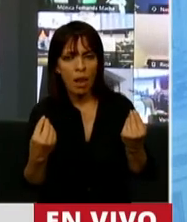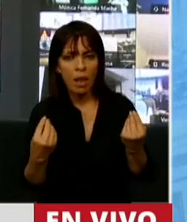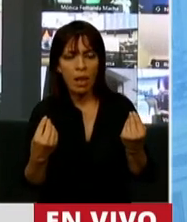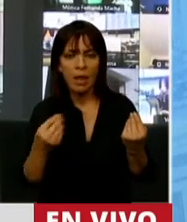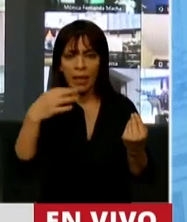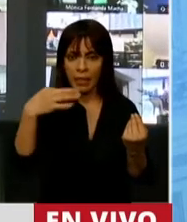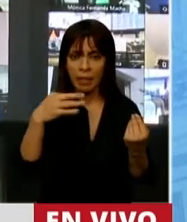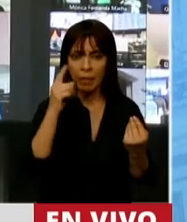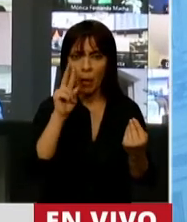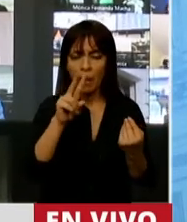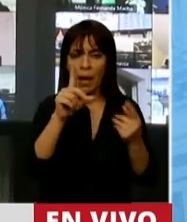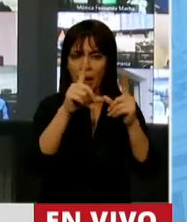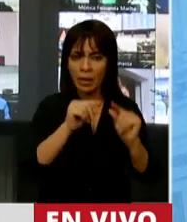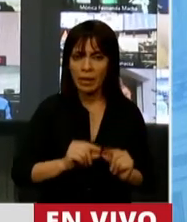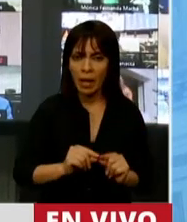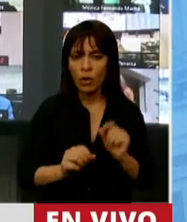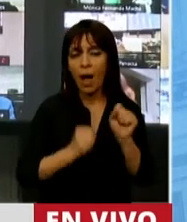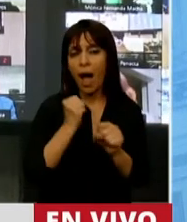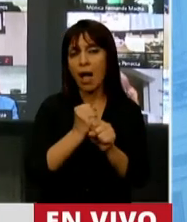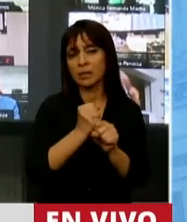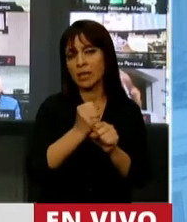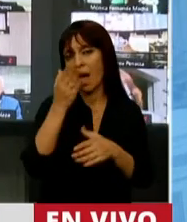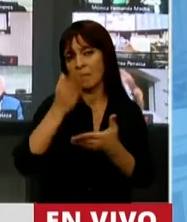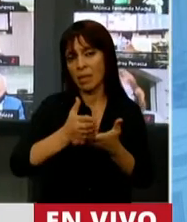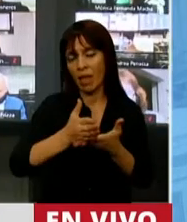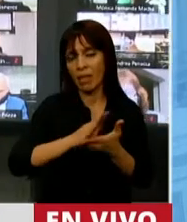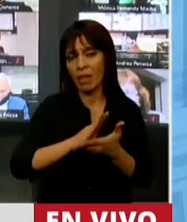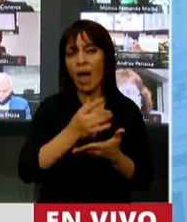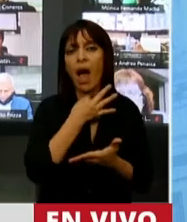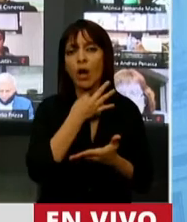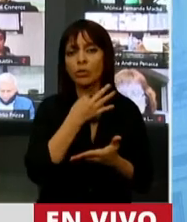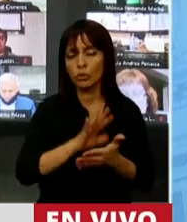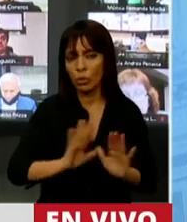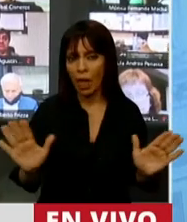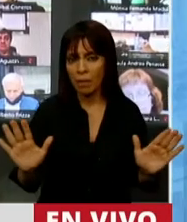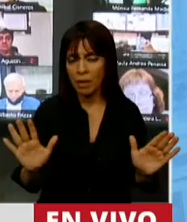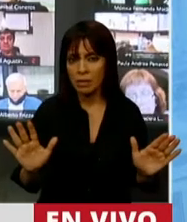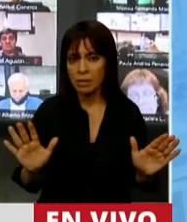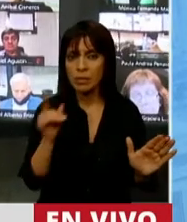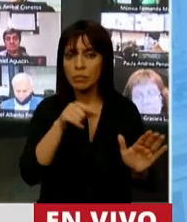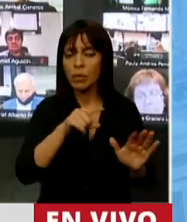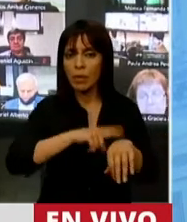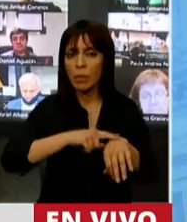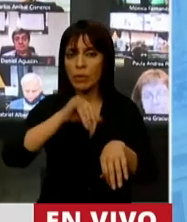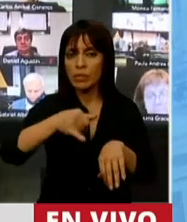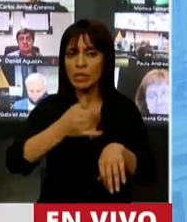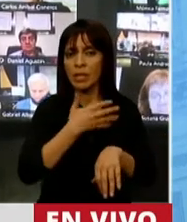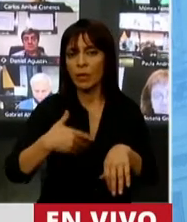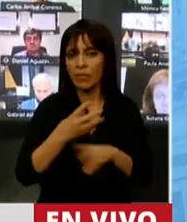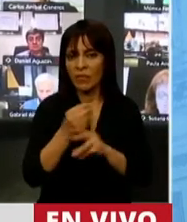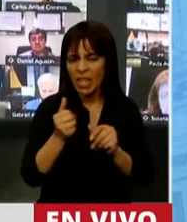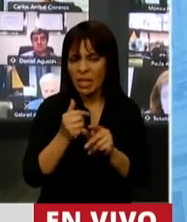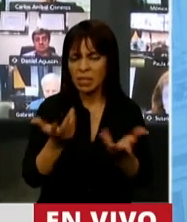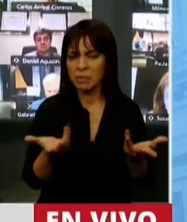como dijo el expresidente, hasta agosto, porque ahí se acabó el gobierno? ¿En qué tenemos que